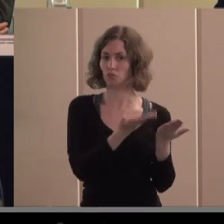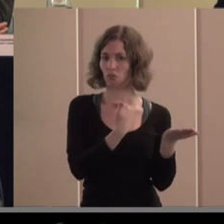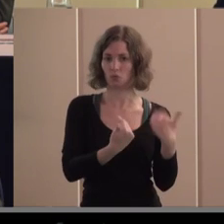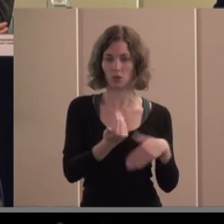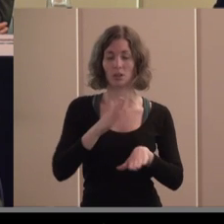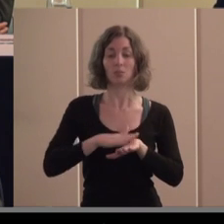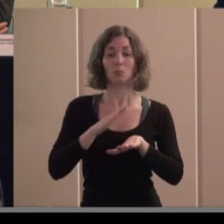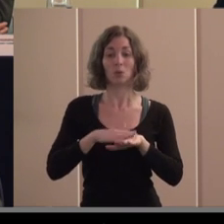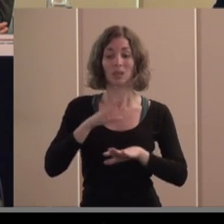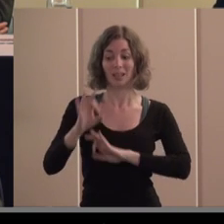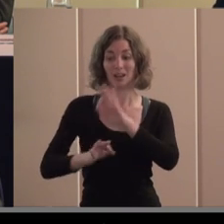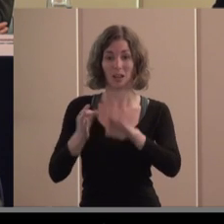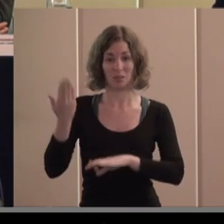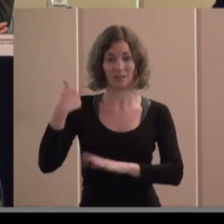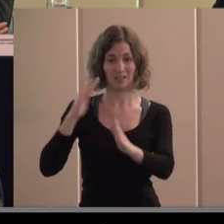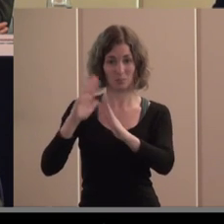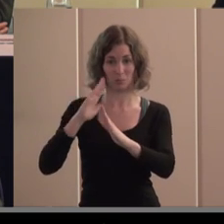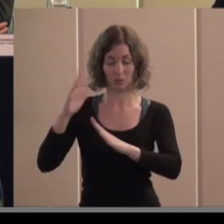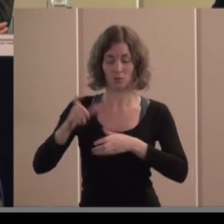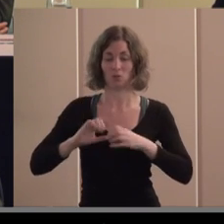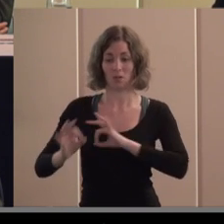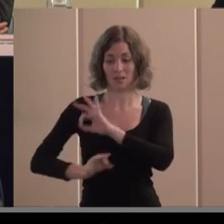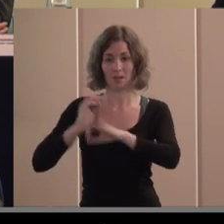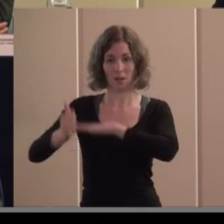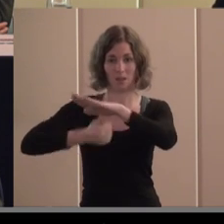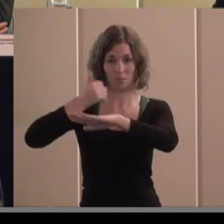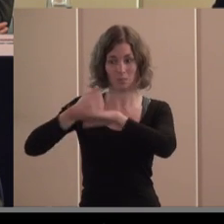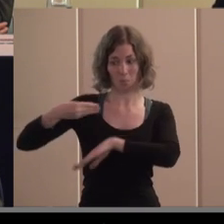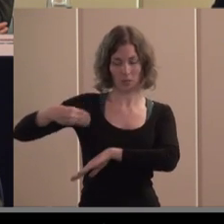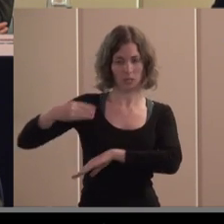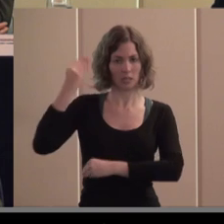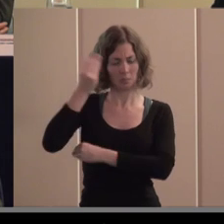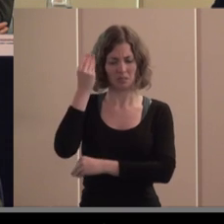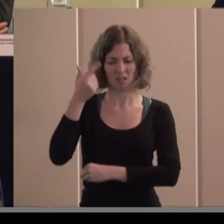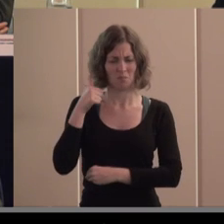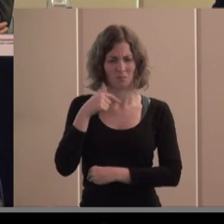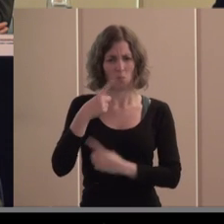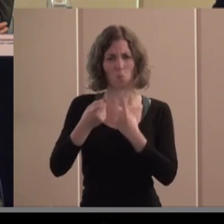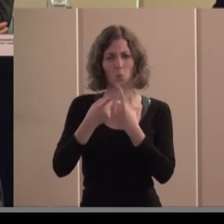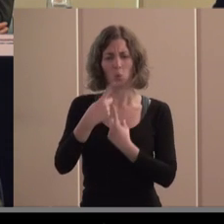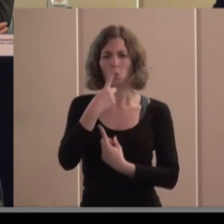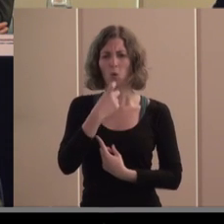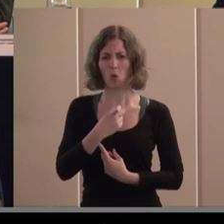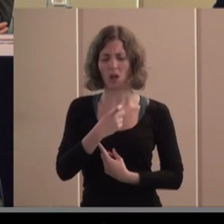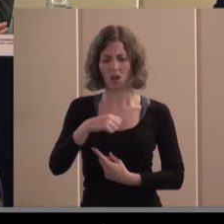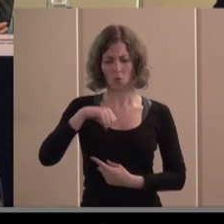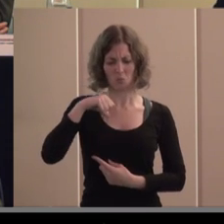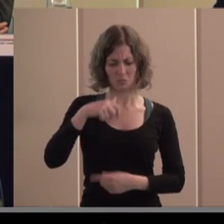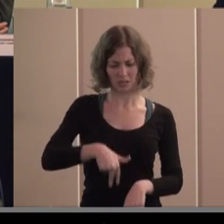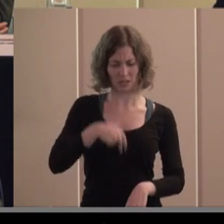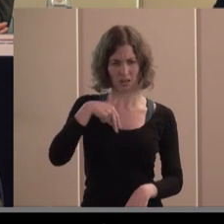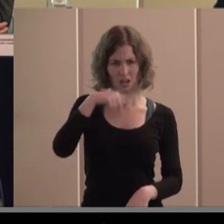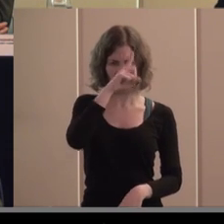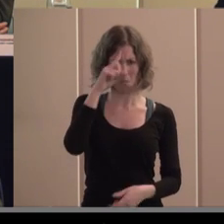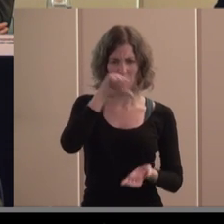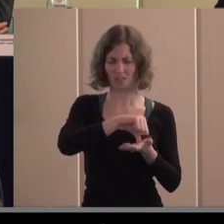asamblea suprema los presidentes llegaron a la conclusión de que no tenía sentido que Curroja tuviera un hospital general en el centro de Madrid